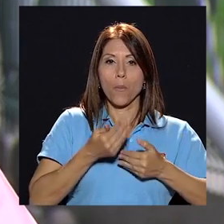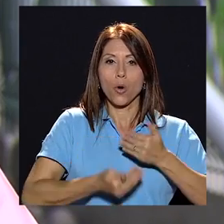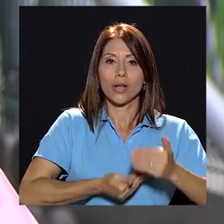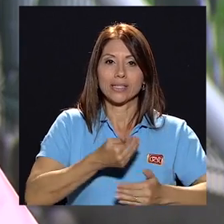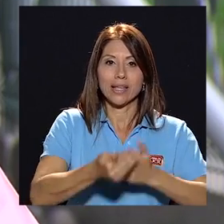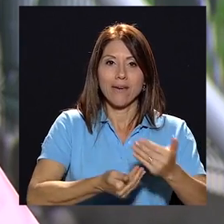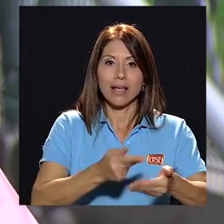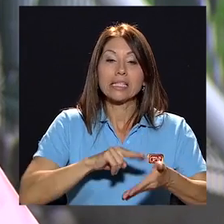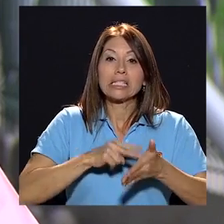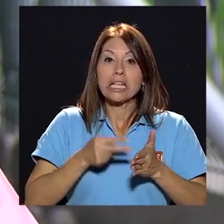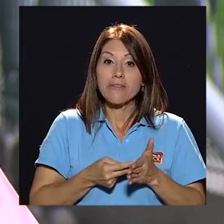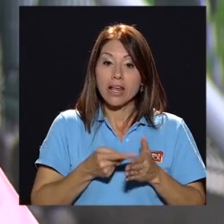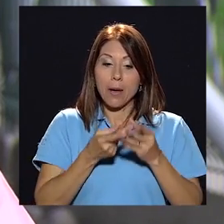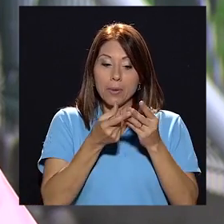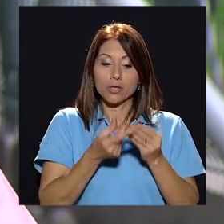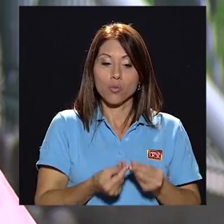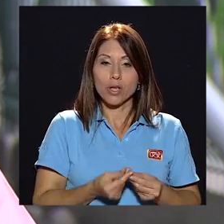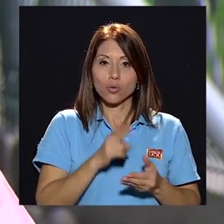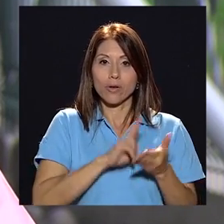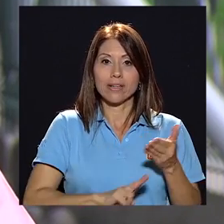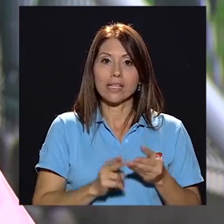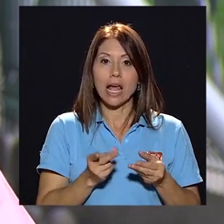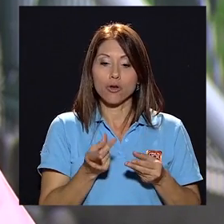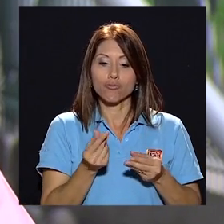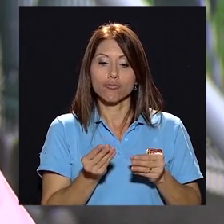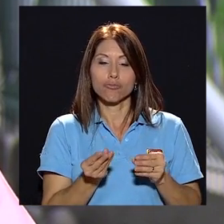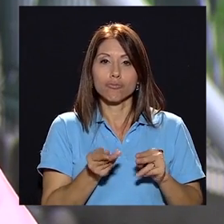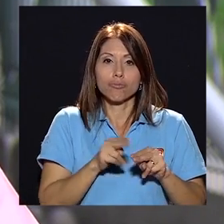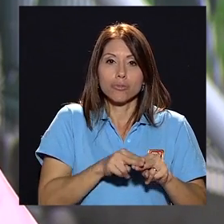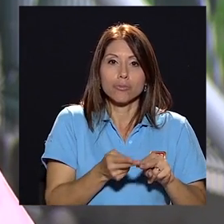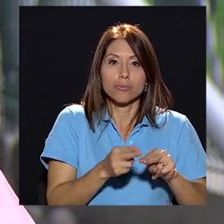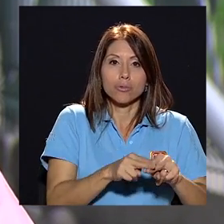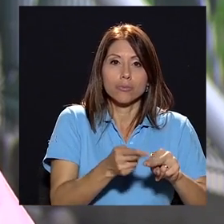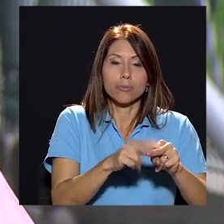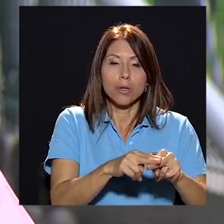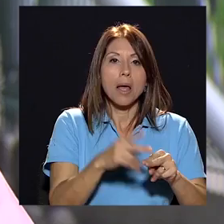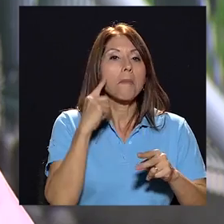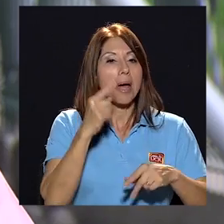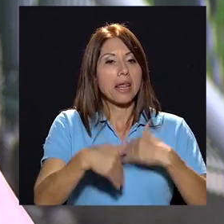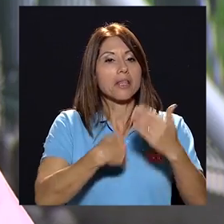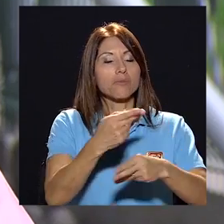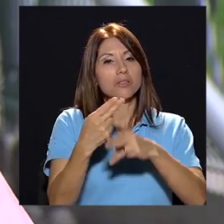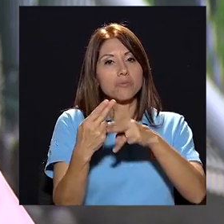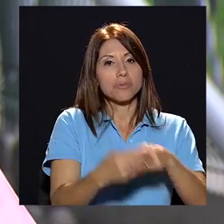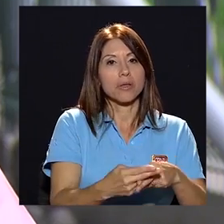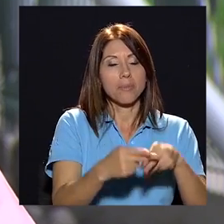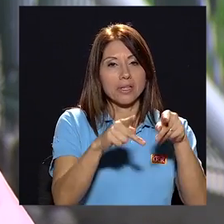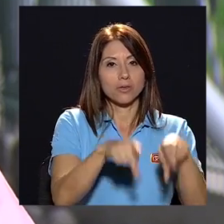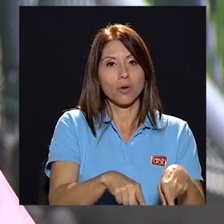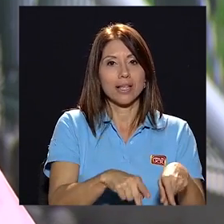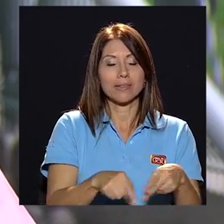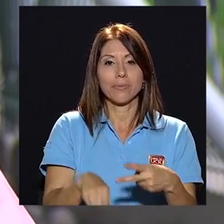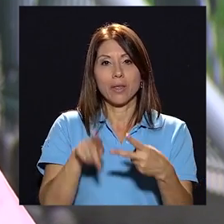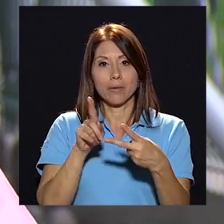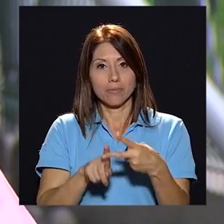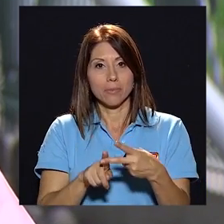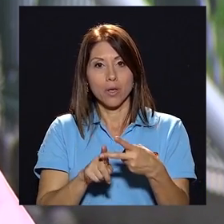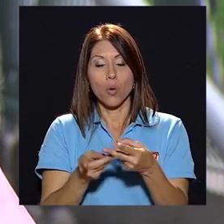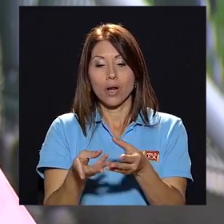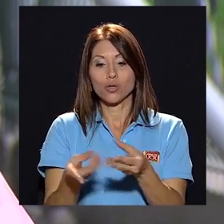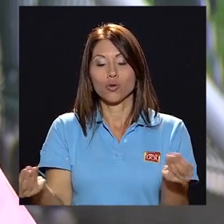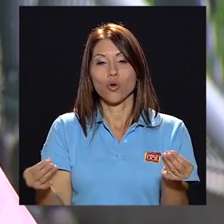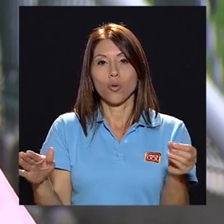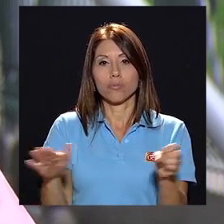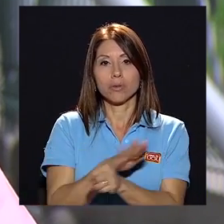asignando mayores recursos cada vez en el presupuesto universitario para consolidar a personas que están interinas. Pero dos, una